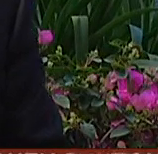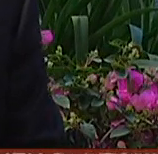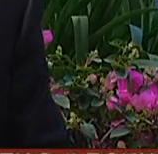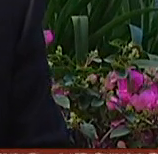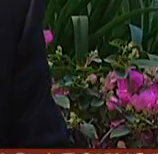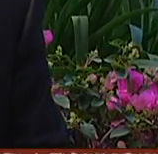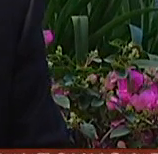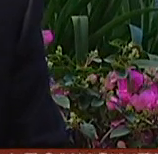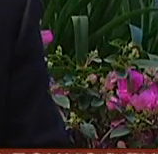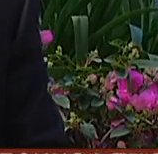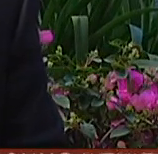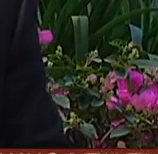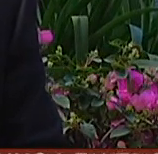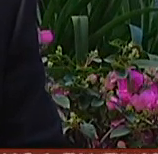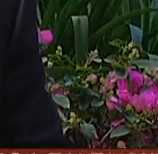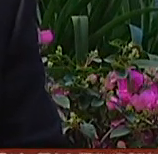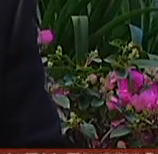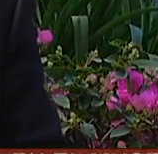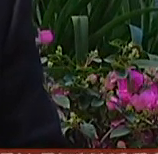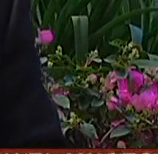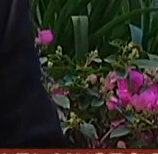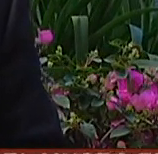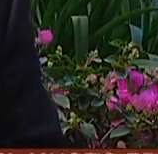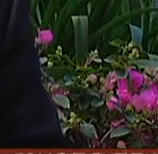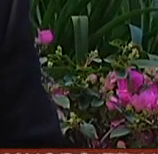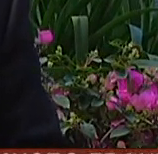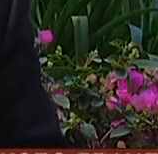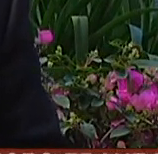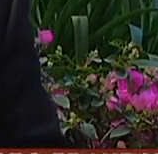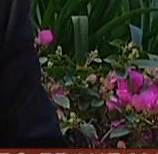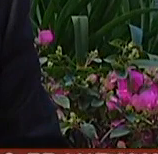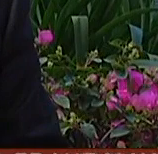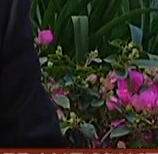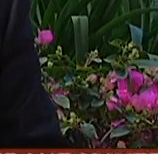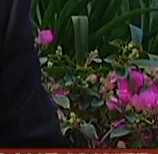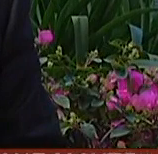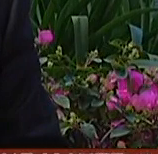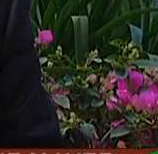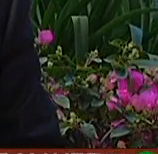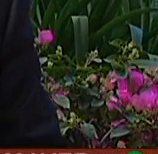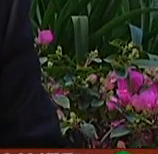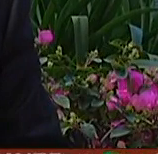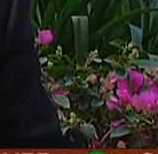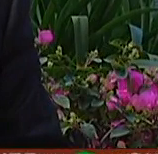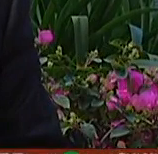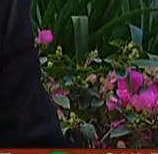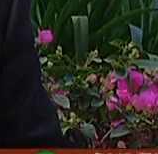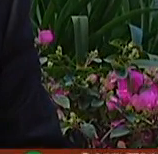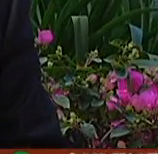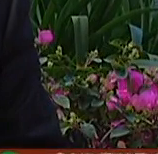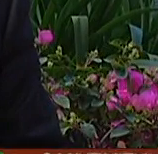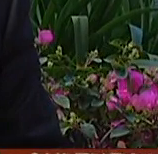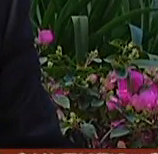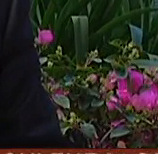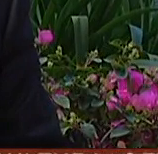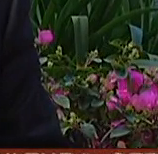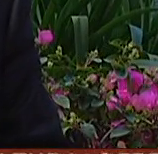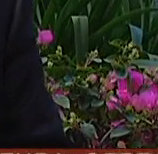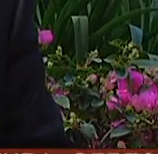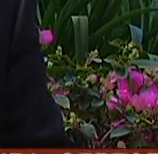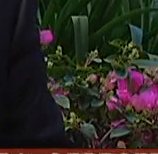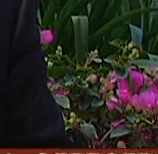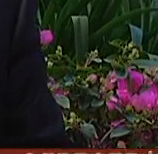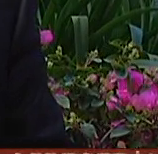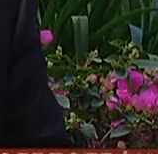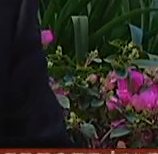66 68 años por lo menos de manera que a lo largo de todos esos años algo alguna